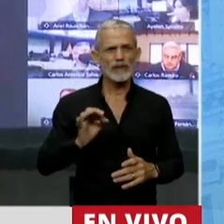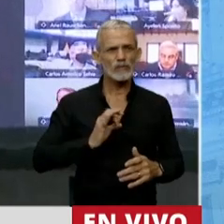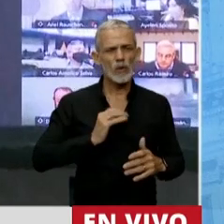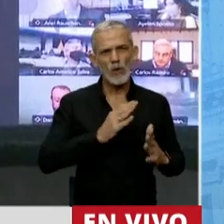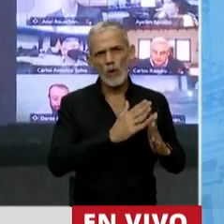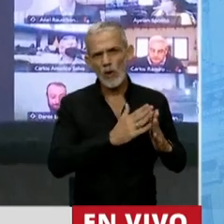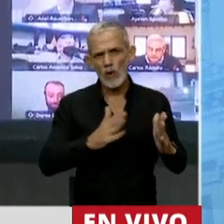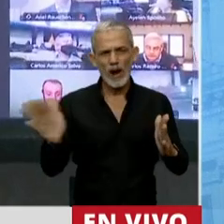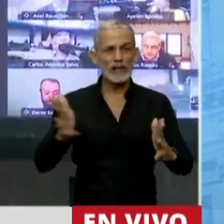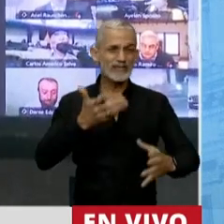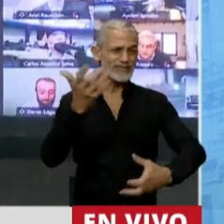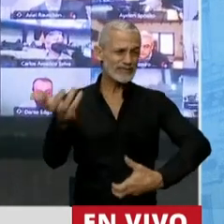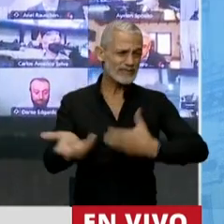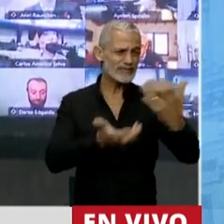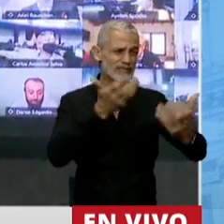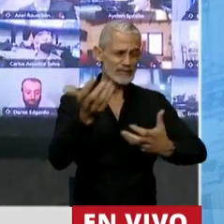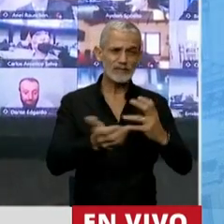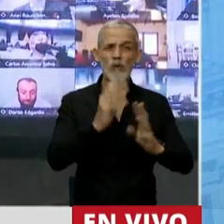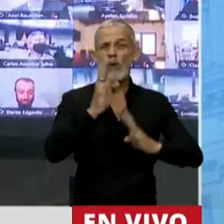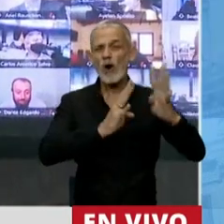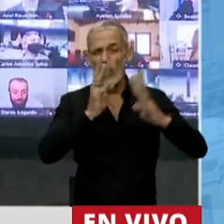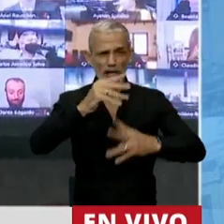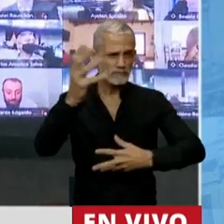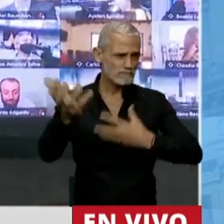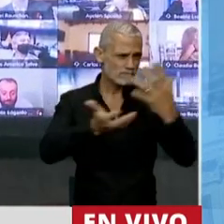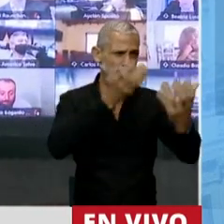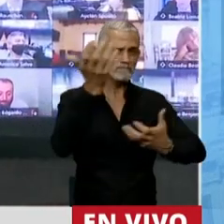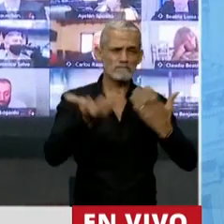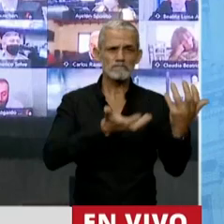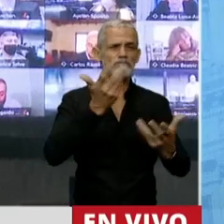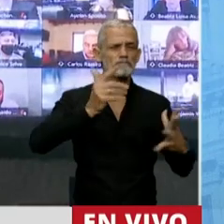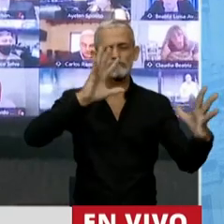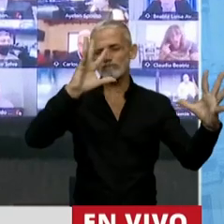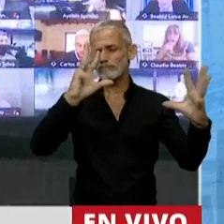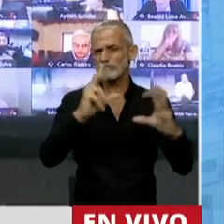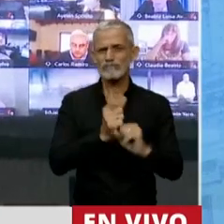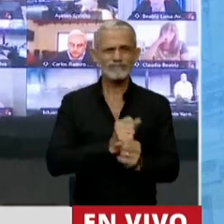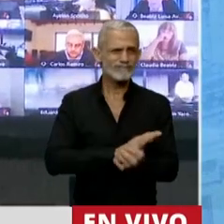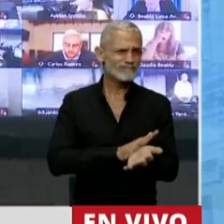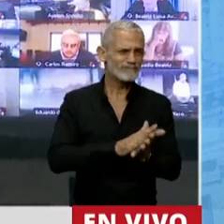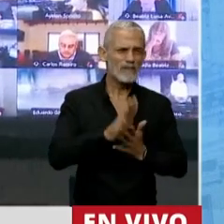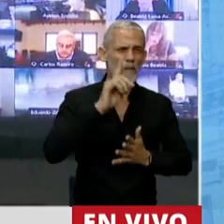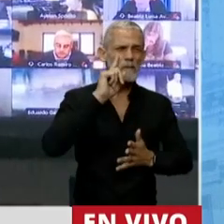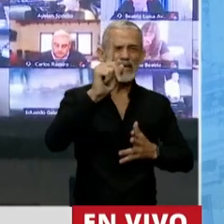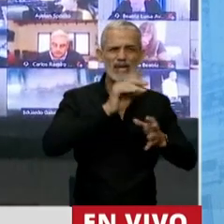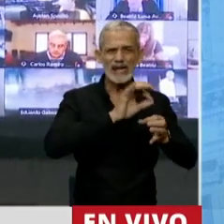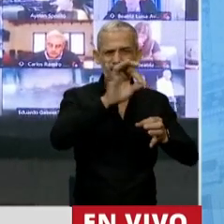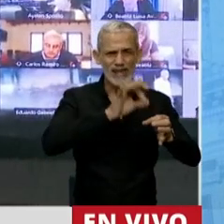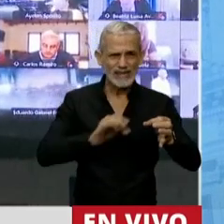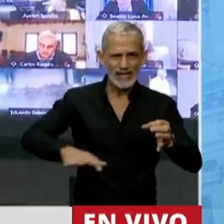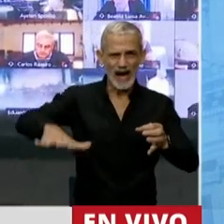año, los incendios forestales destruyeron miles de hectáreas